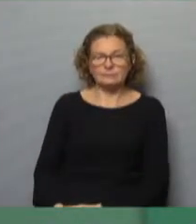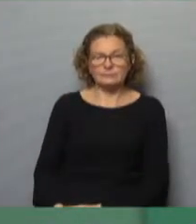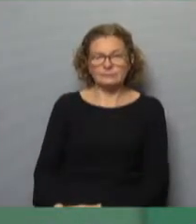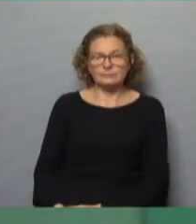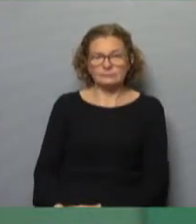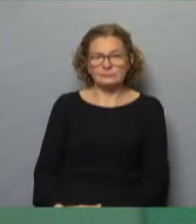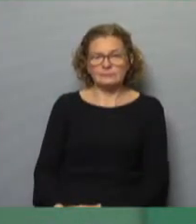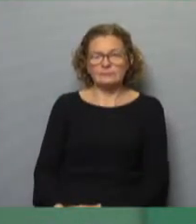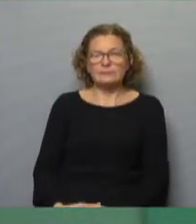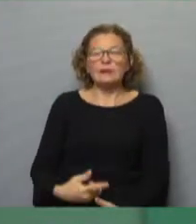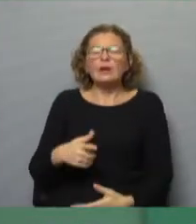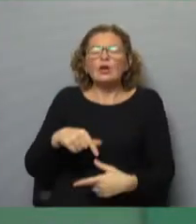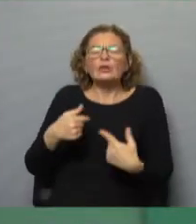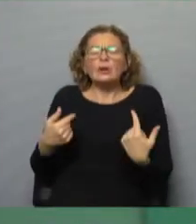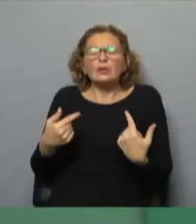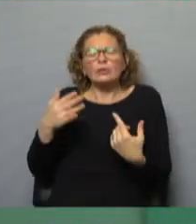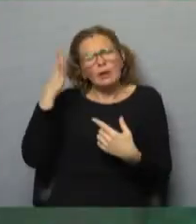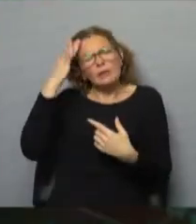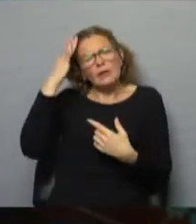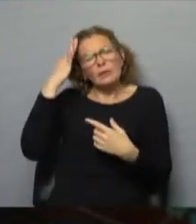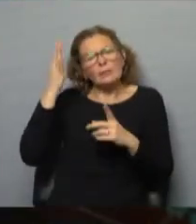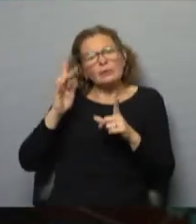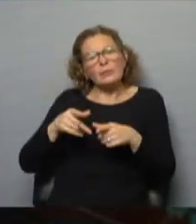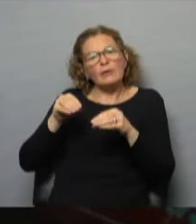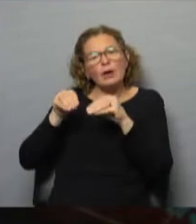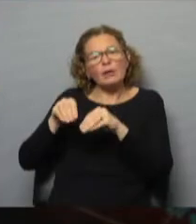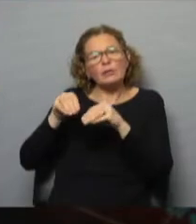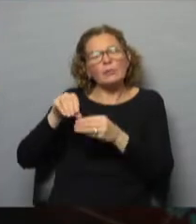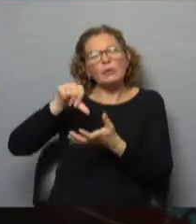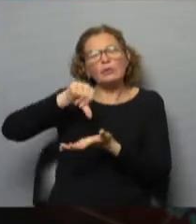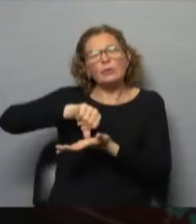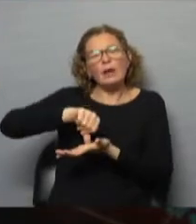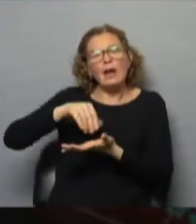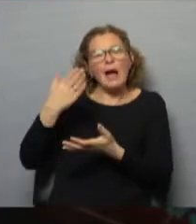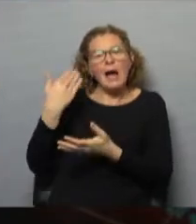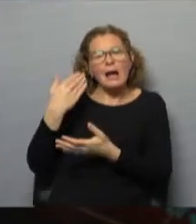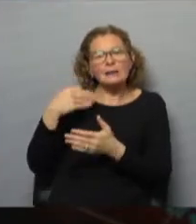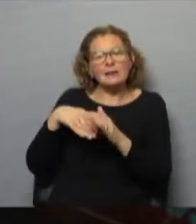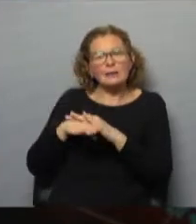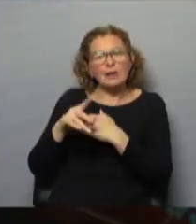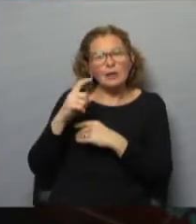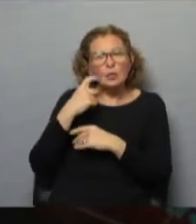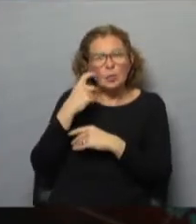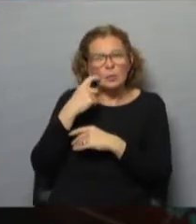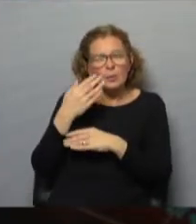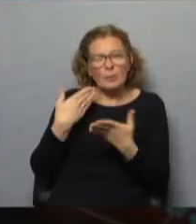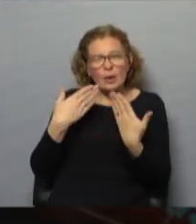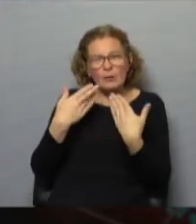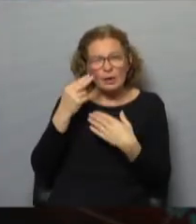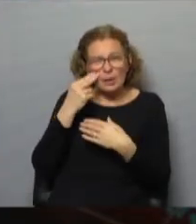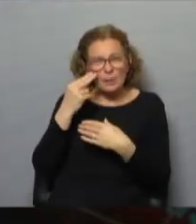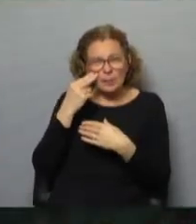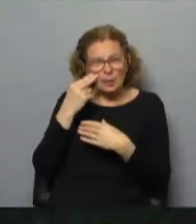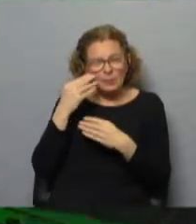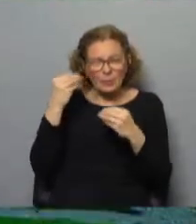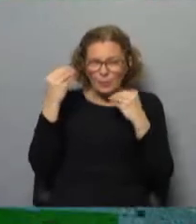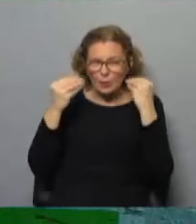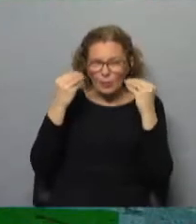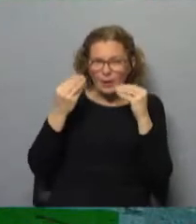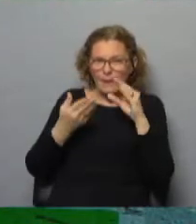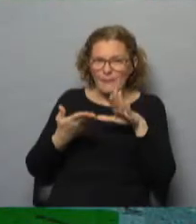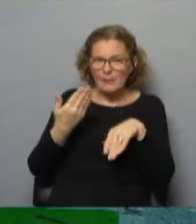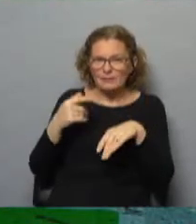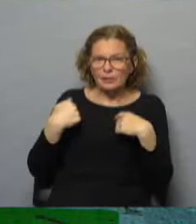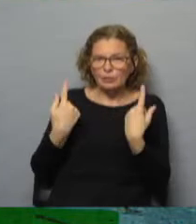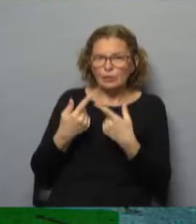Bien, ahora, Julieta, ¿qué otras cosas sabemos también sobre los contenedores de la ciudad? Bueno, antes de entrar a los números vamos a hablar de la problemática que preocupa mayoritariamente a